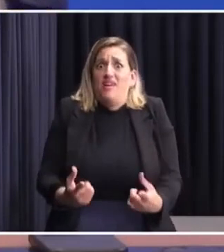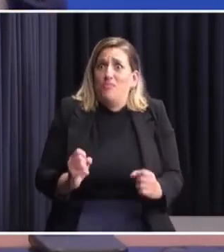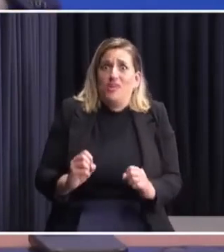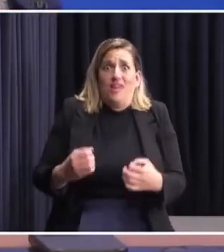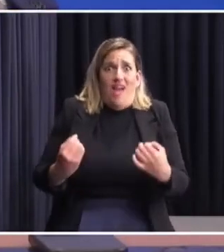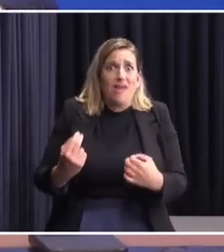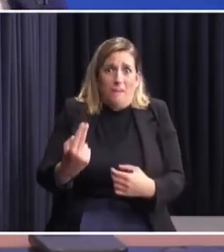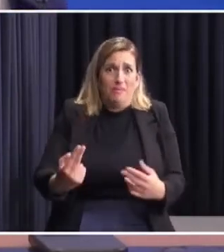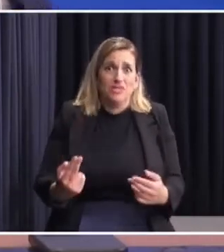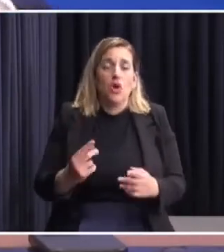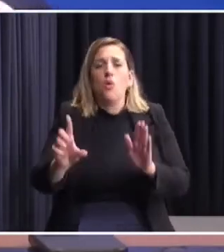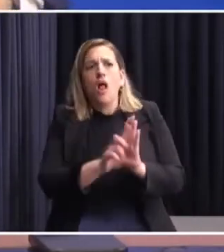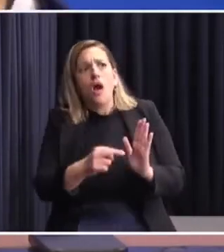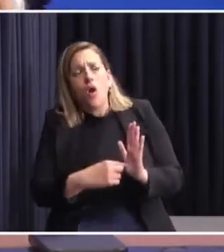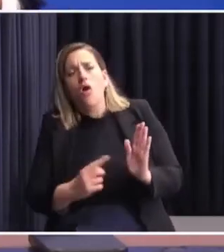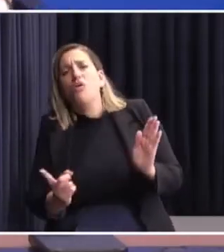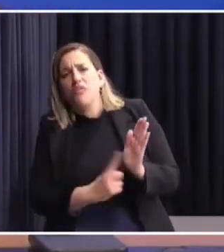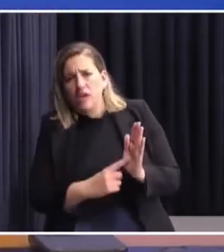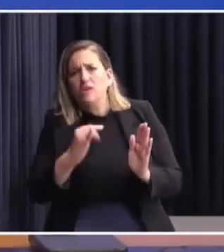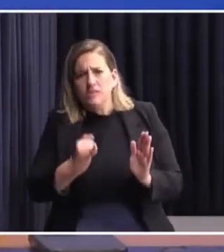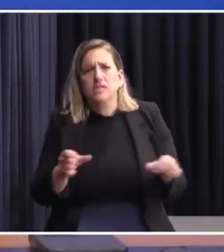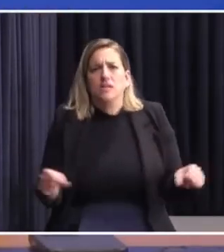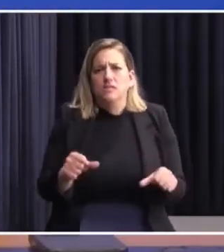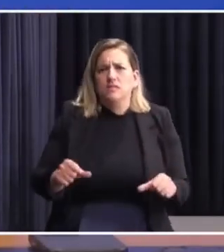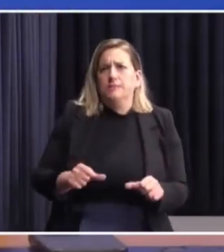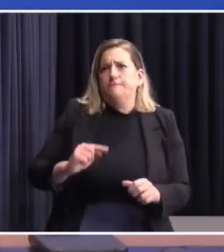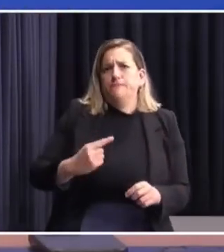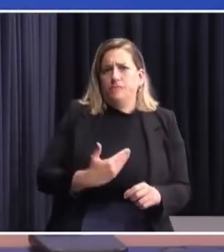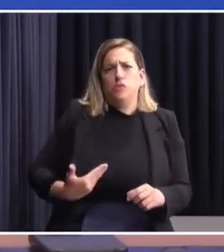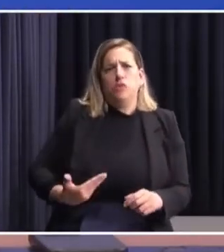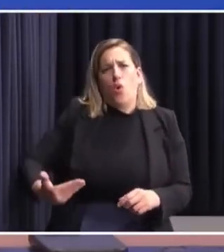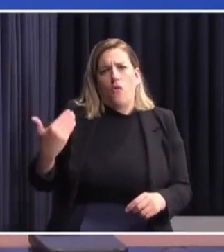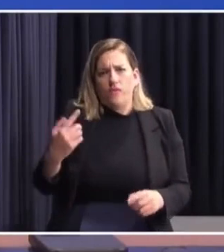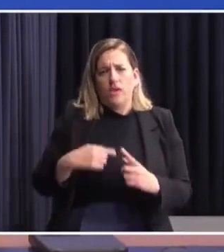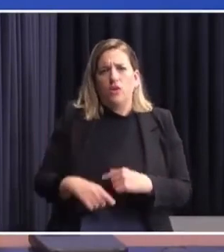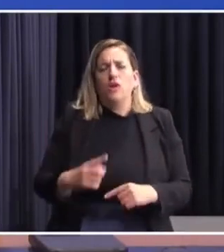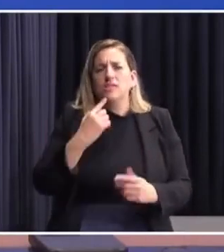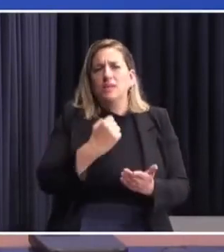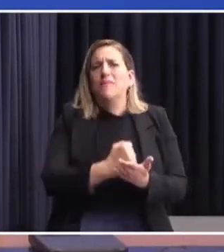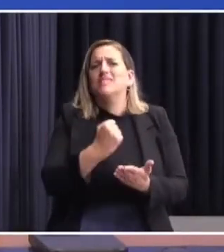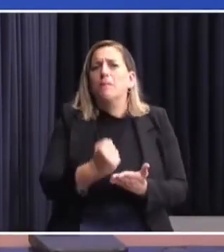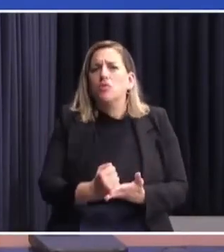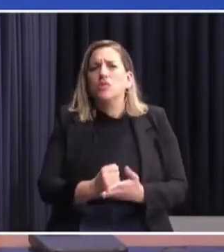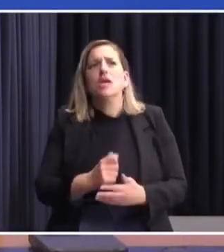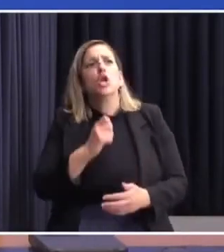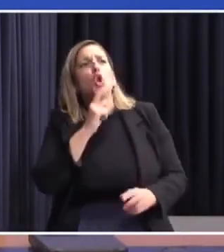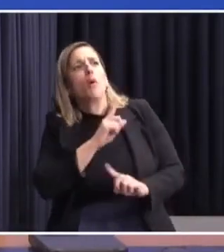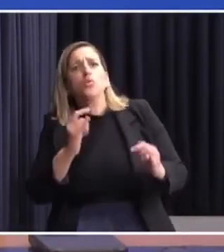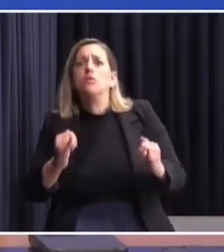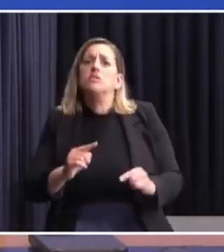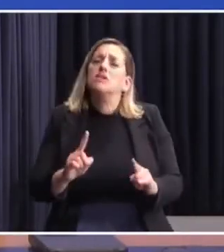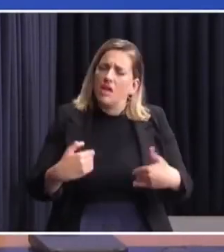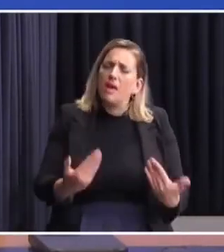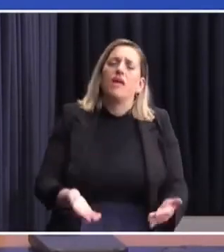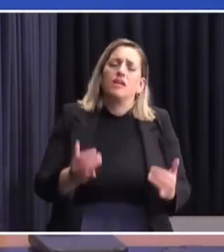leyes y decretos de hace un par de gobiernos, ese pasaporte, no guste o no, debía haber sido